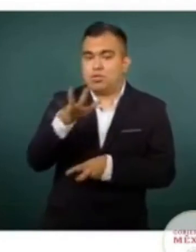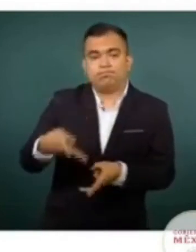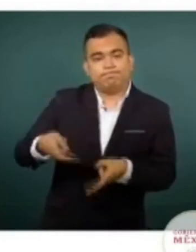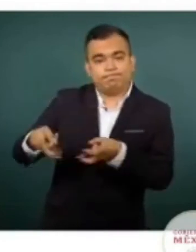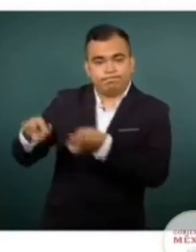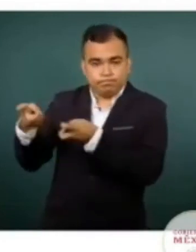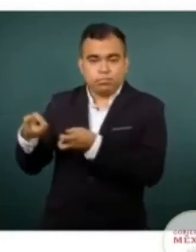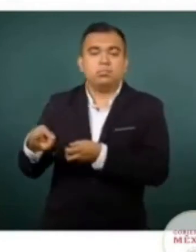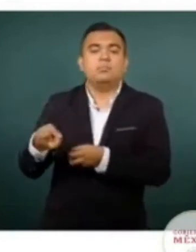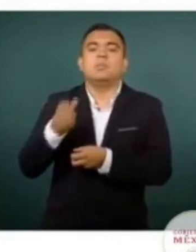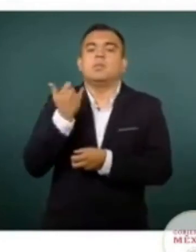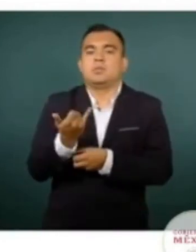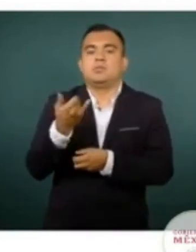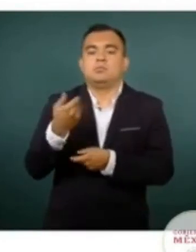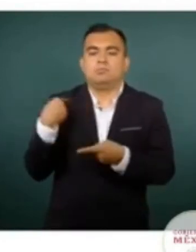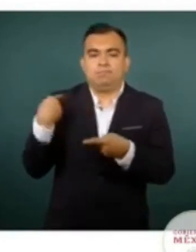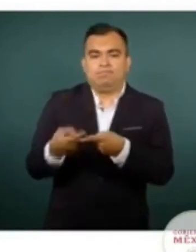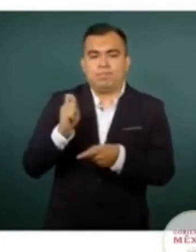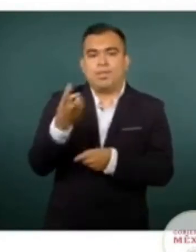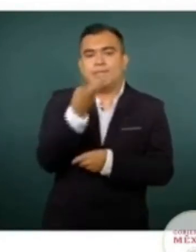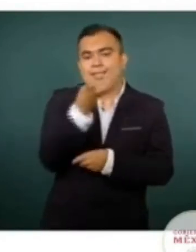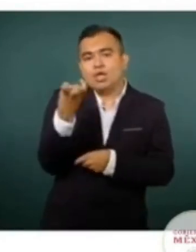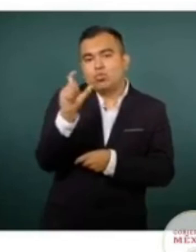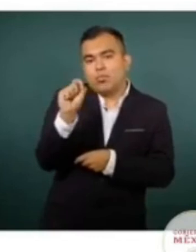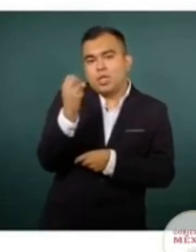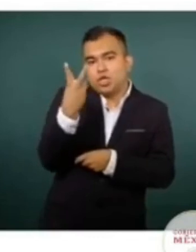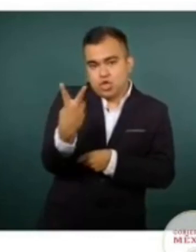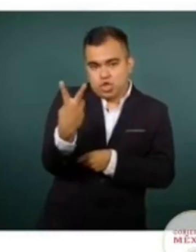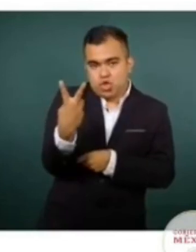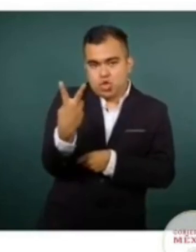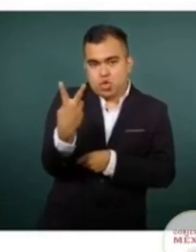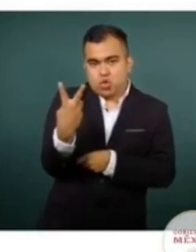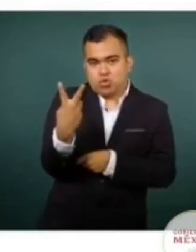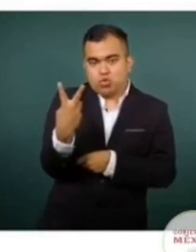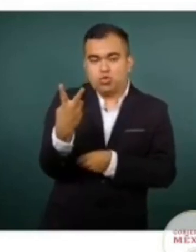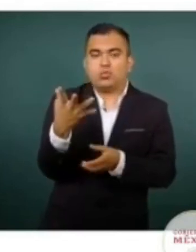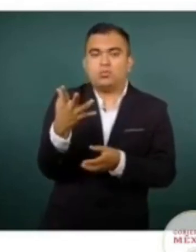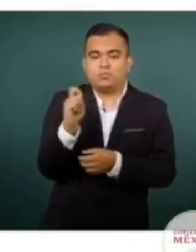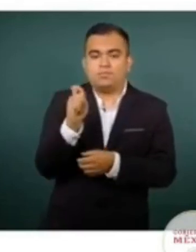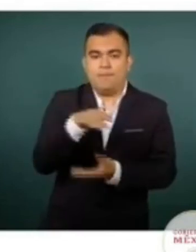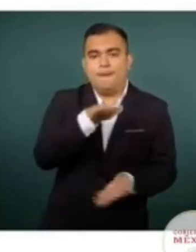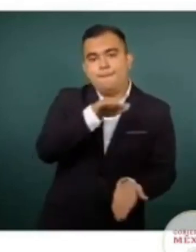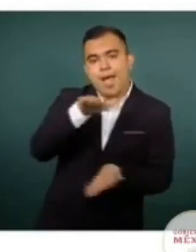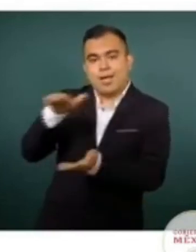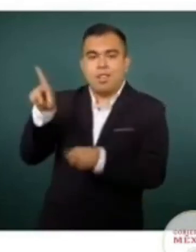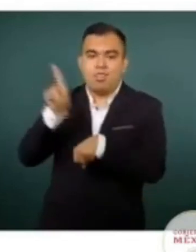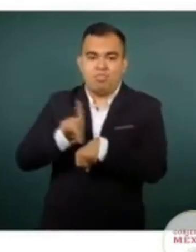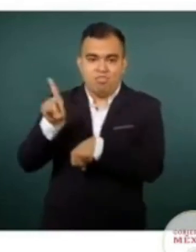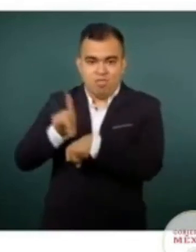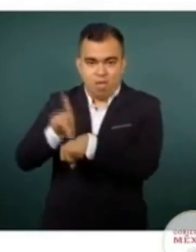la desviación es de 322 barriles diarios de